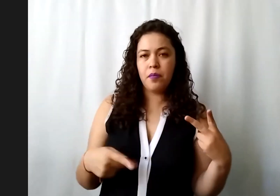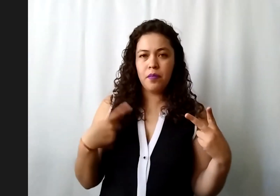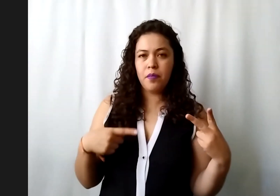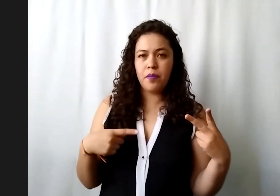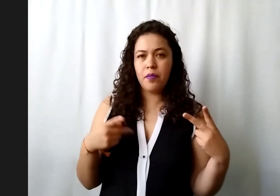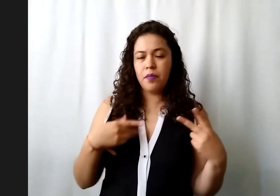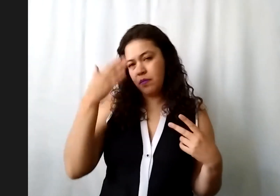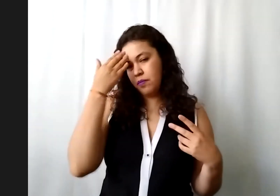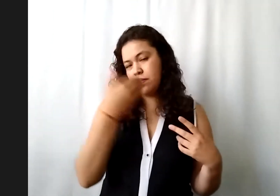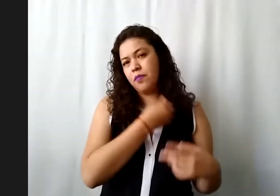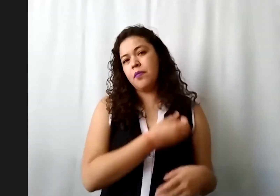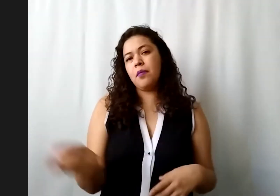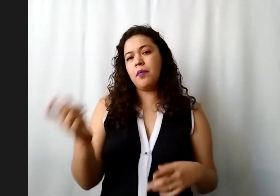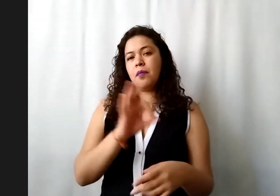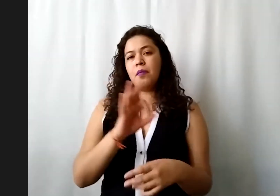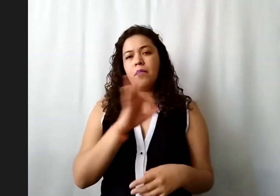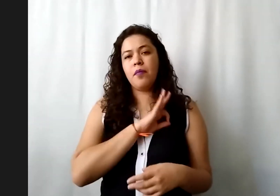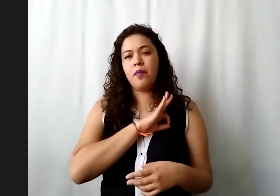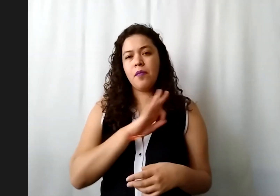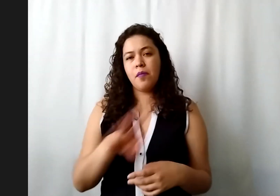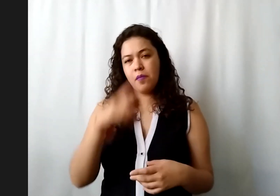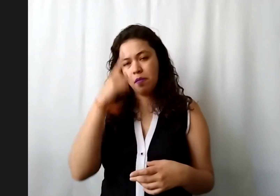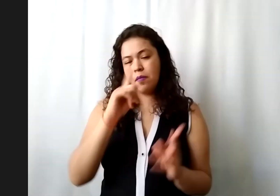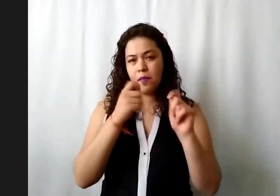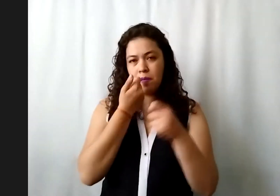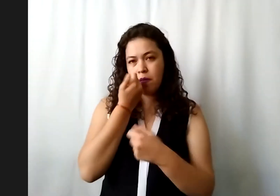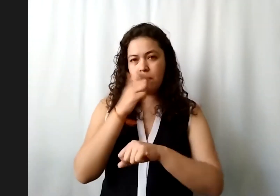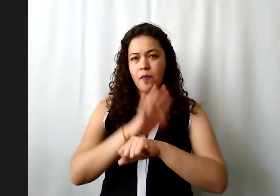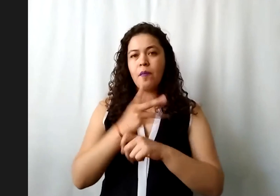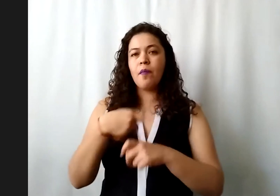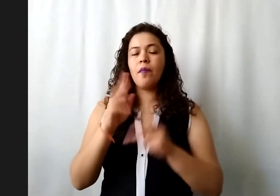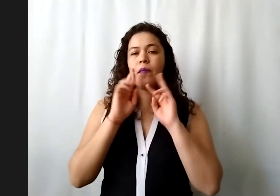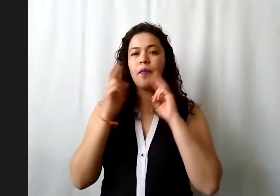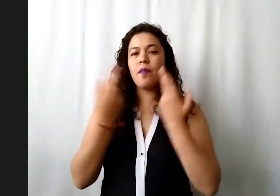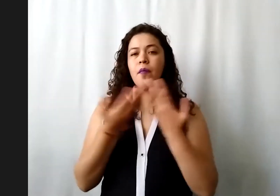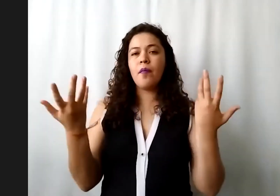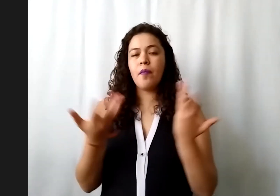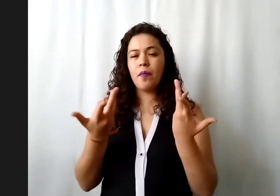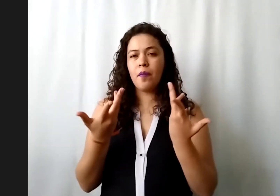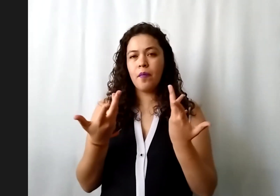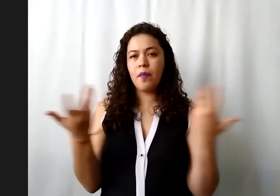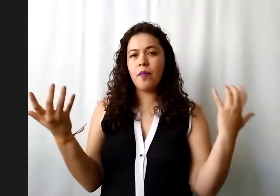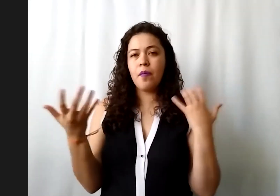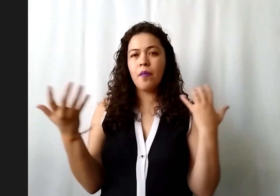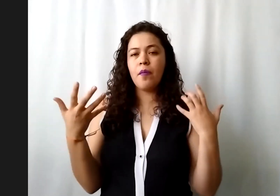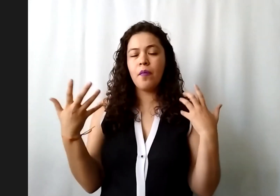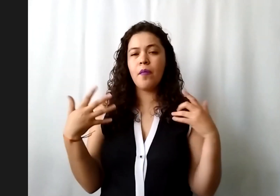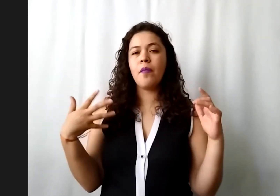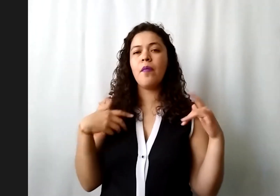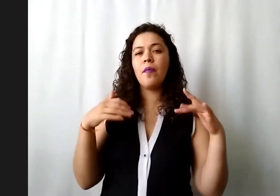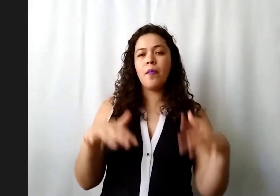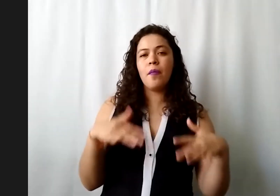facultades de administración pero como la sesión se realiza la lleva a cabo el órgano colegiado